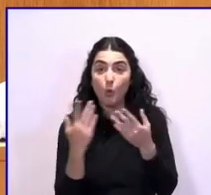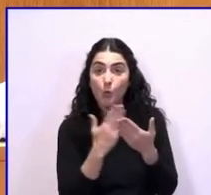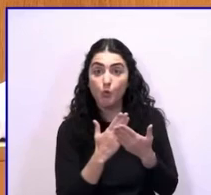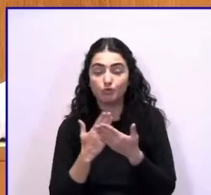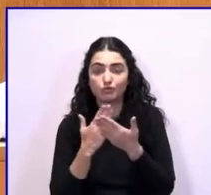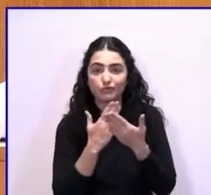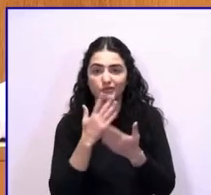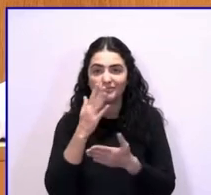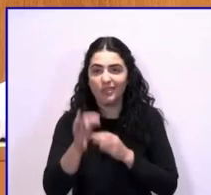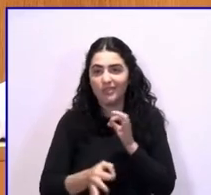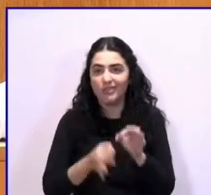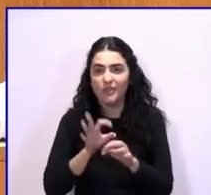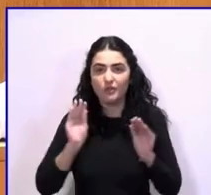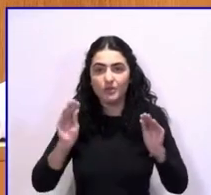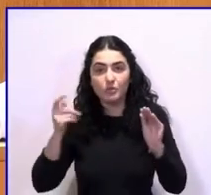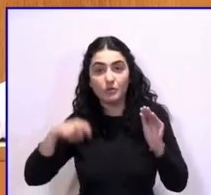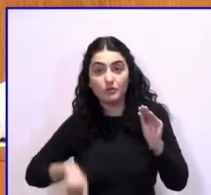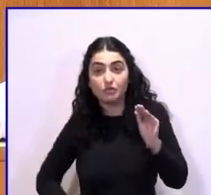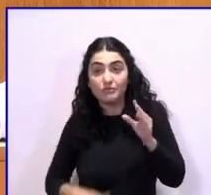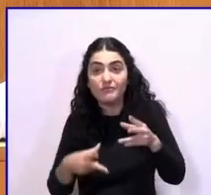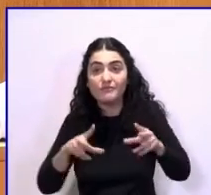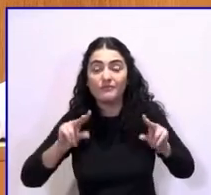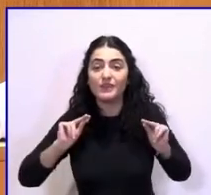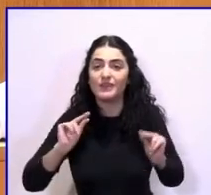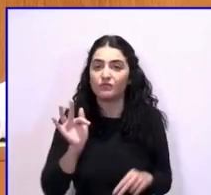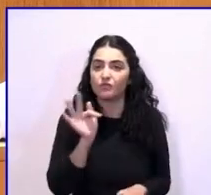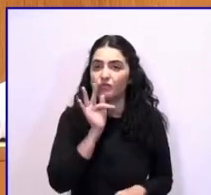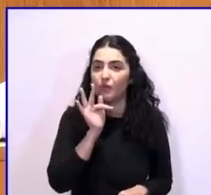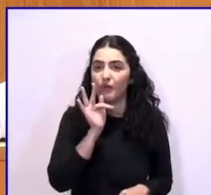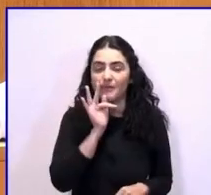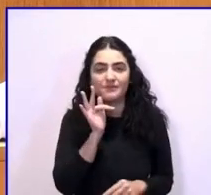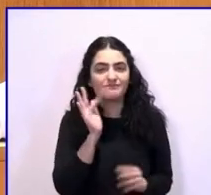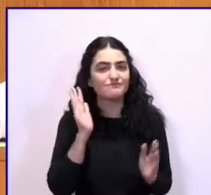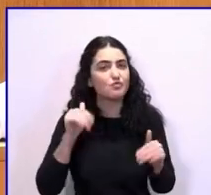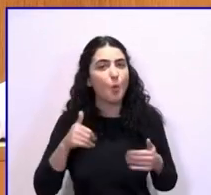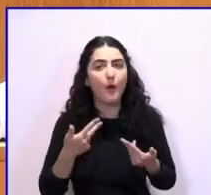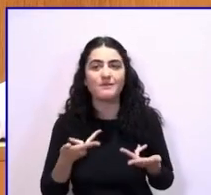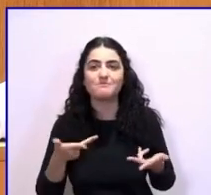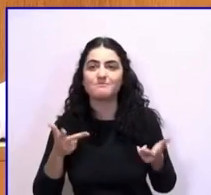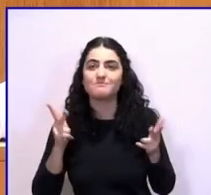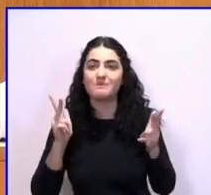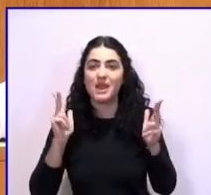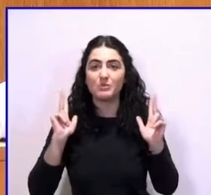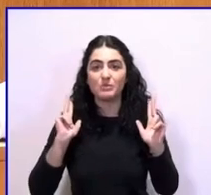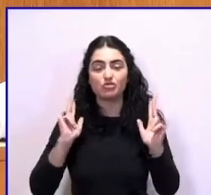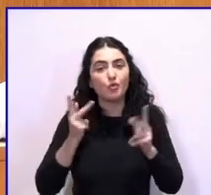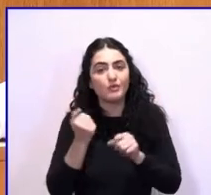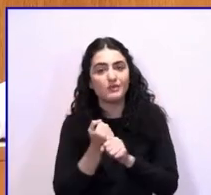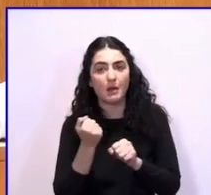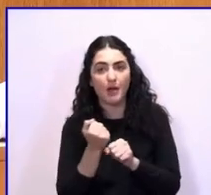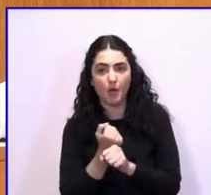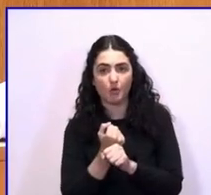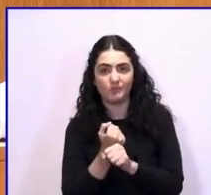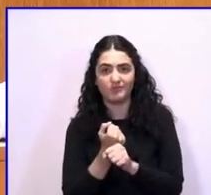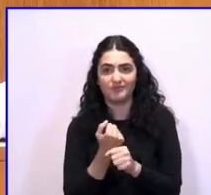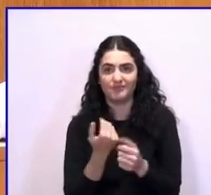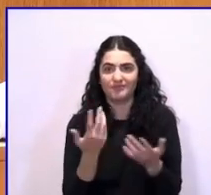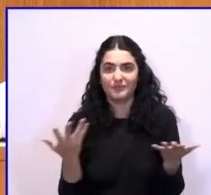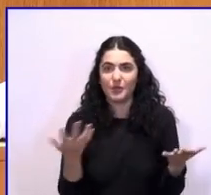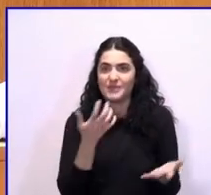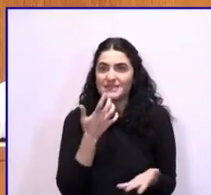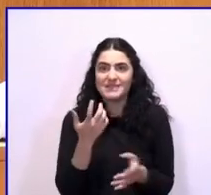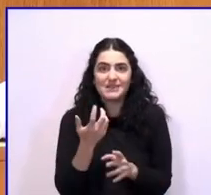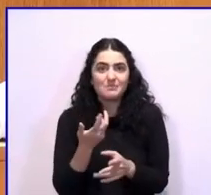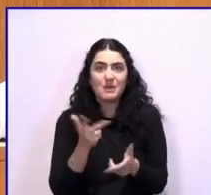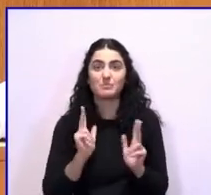los ciclos de formación profesional, que todavía no cuentan con un permiso de trabajo y que, por lo tanto, no se les